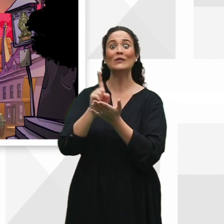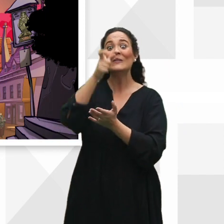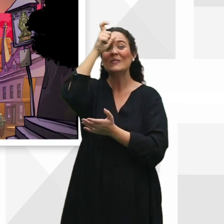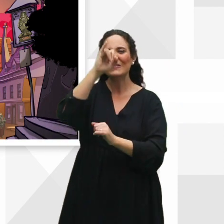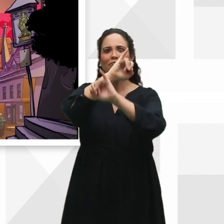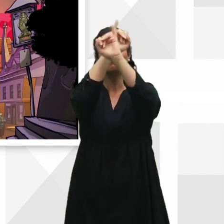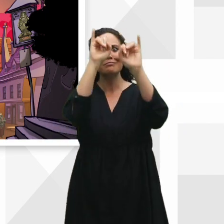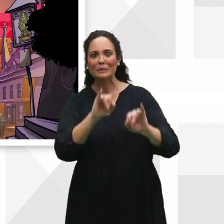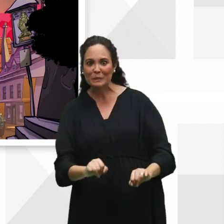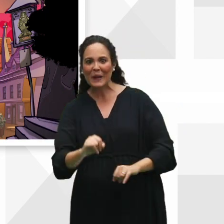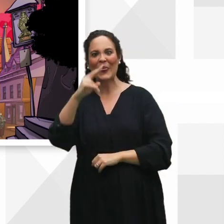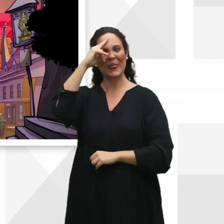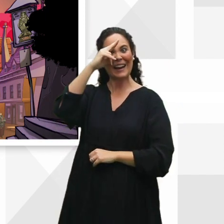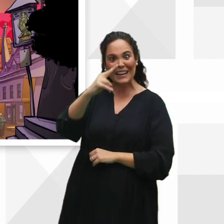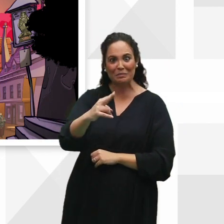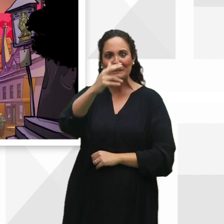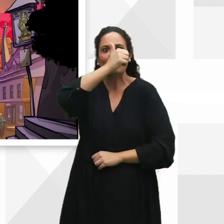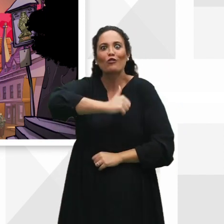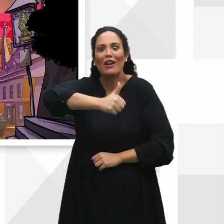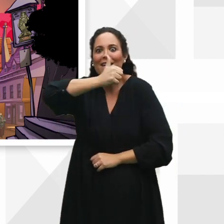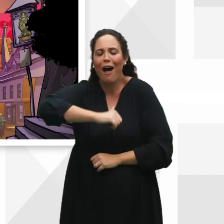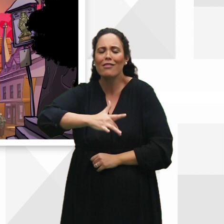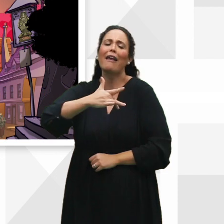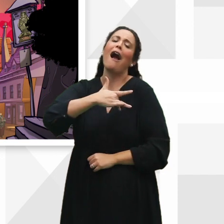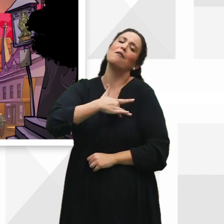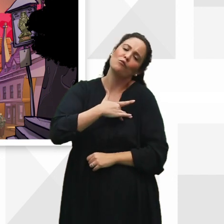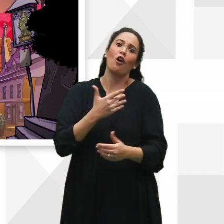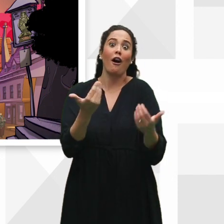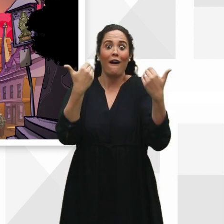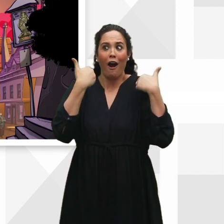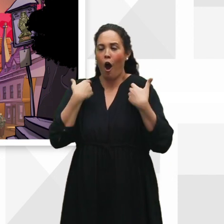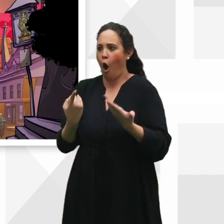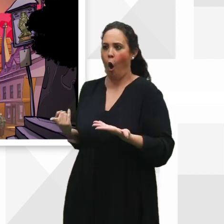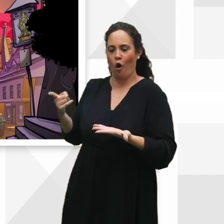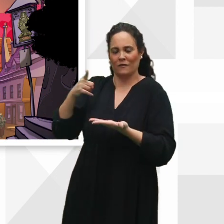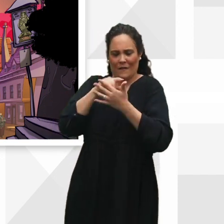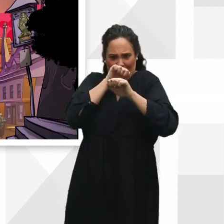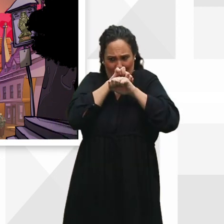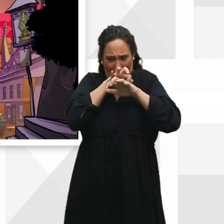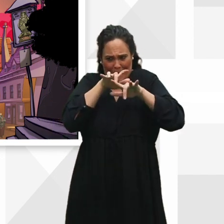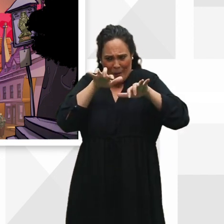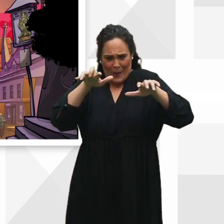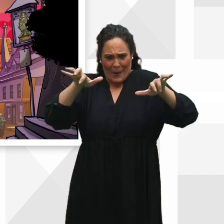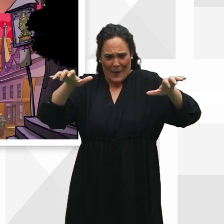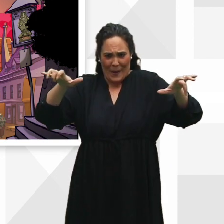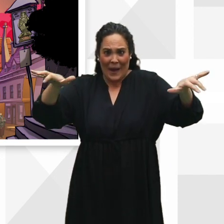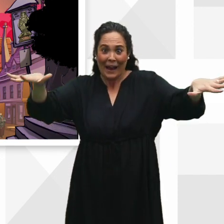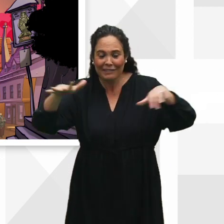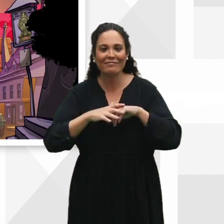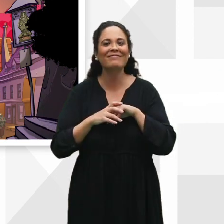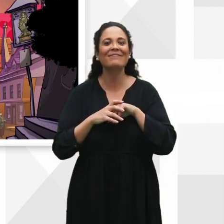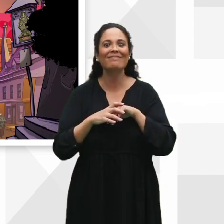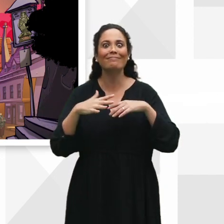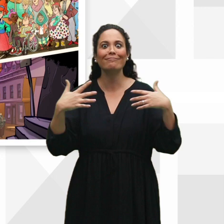el respeto, la tolerancia, el amor y la responsabilidad hacia nuestras personas queridas. En nuestro